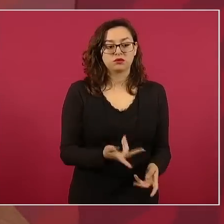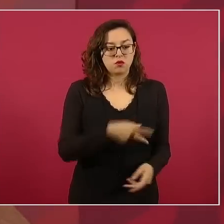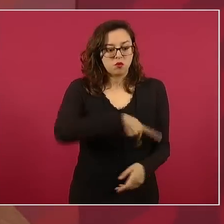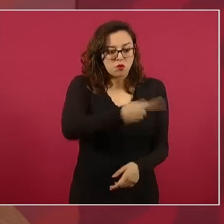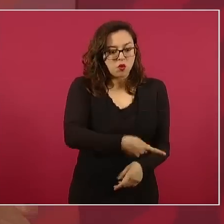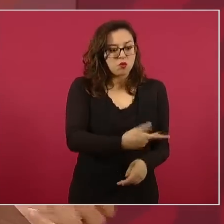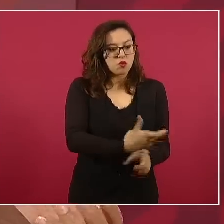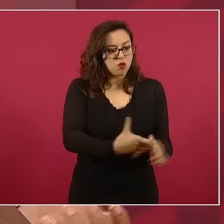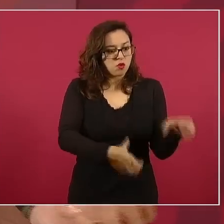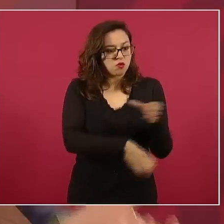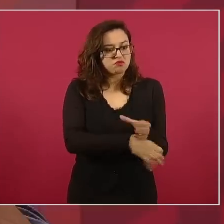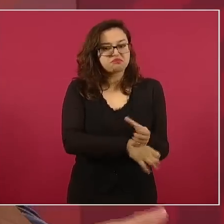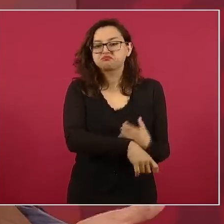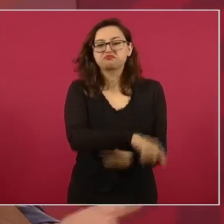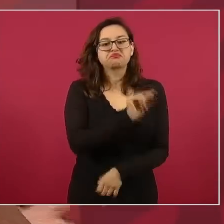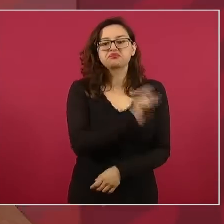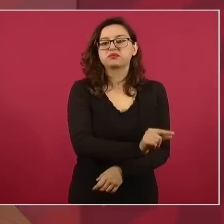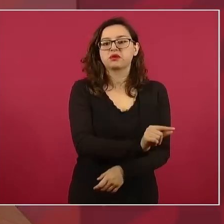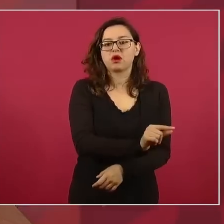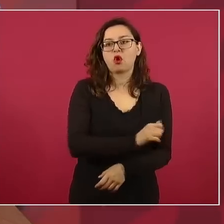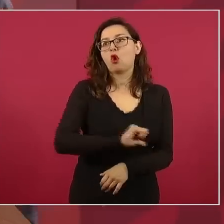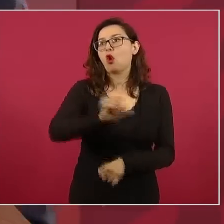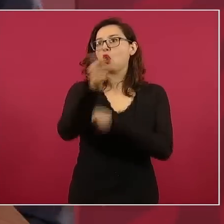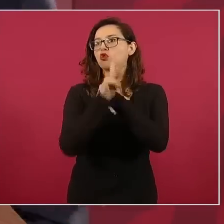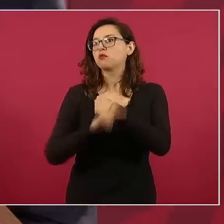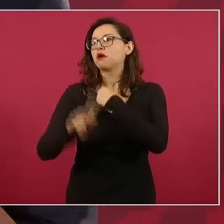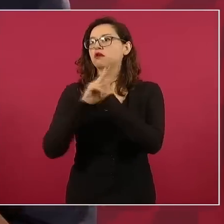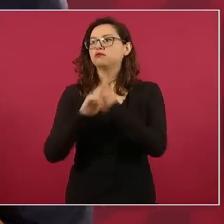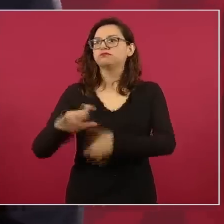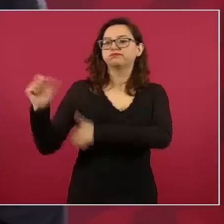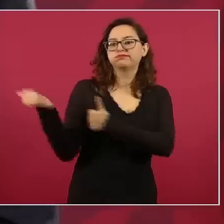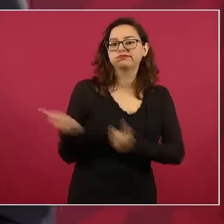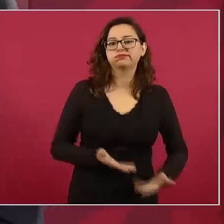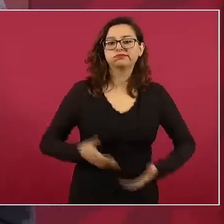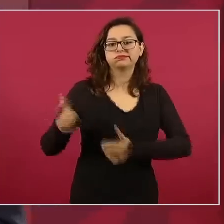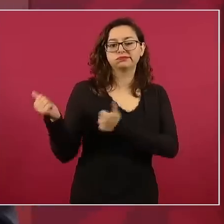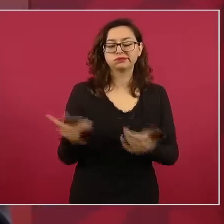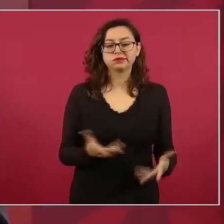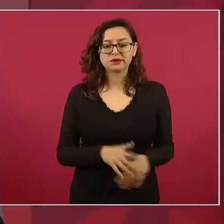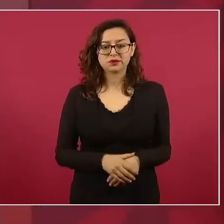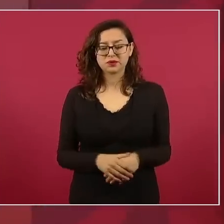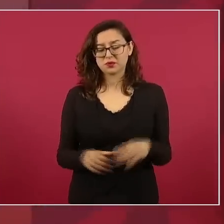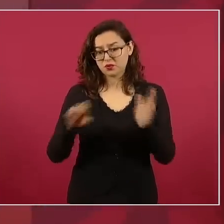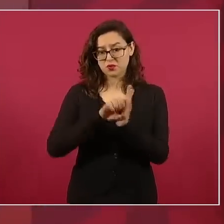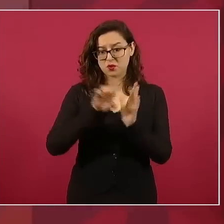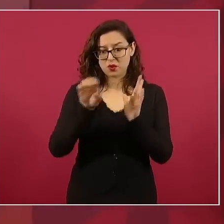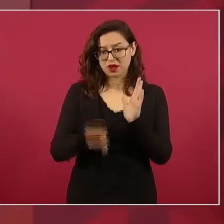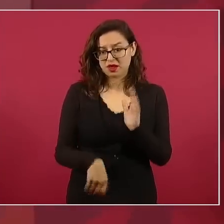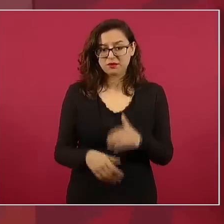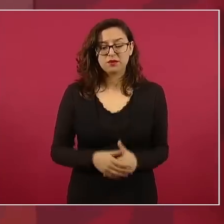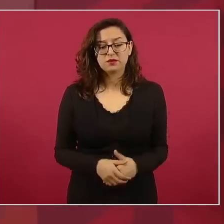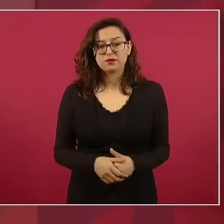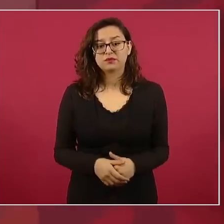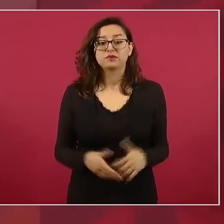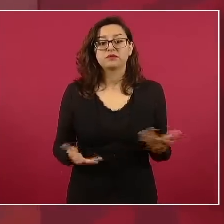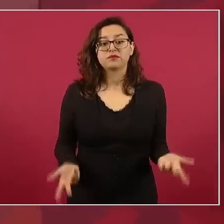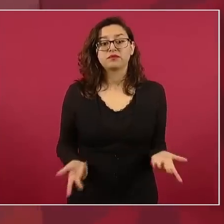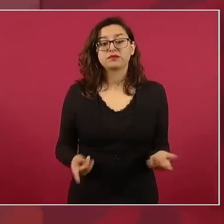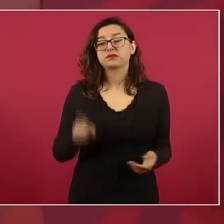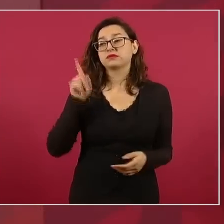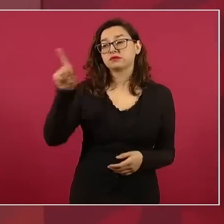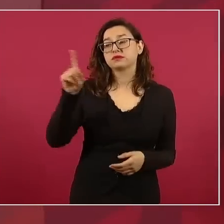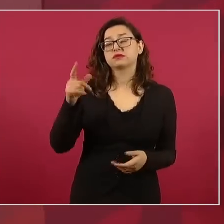nosotros estamos importando 100 mil millones de dólares de China